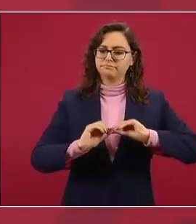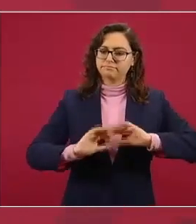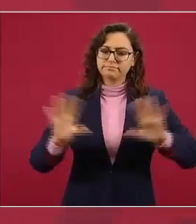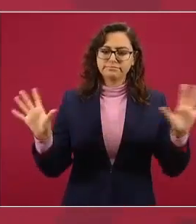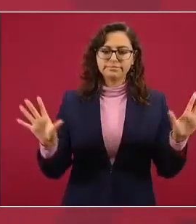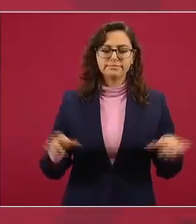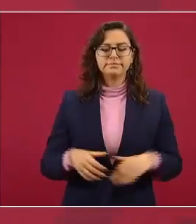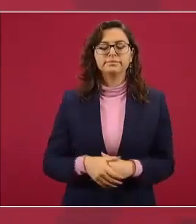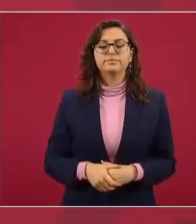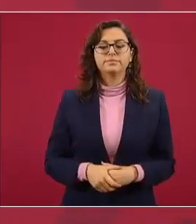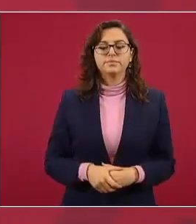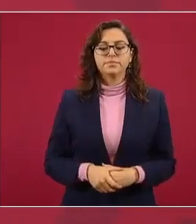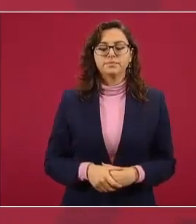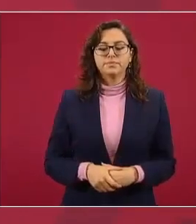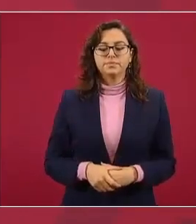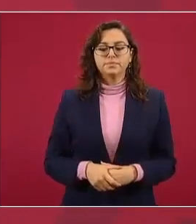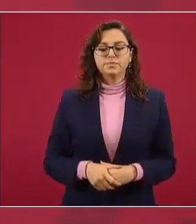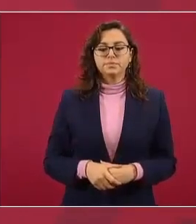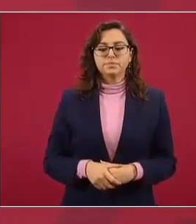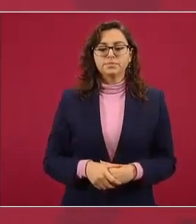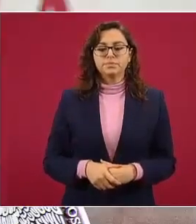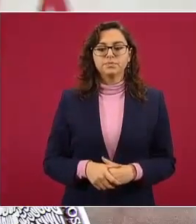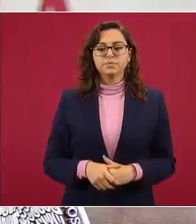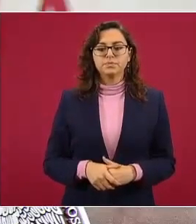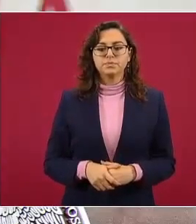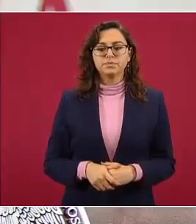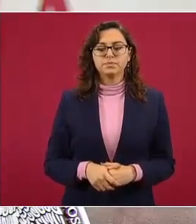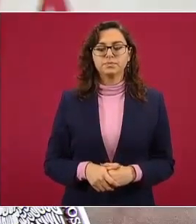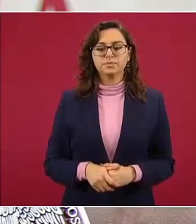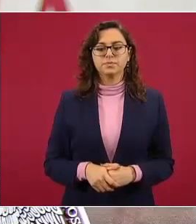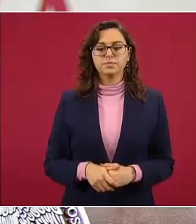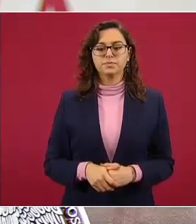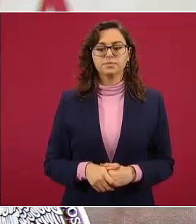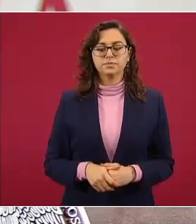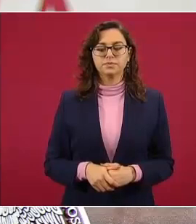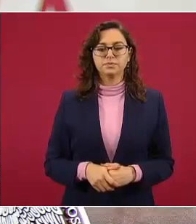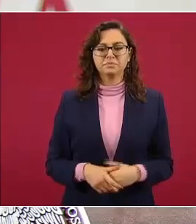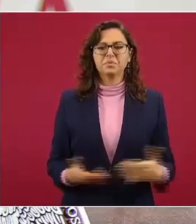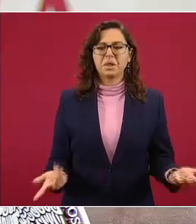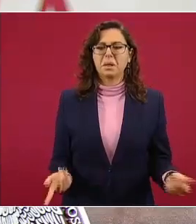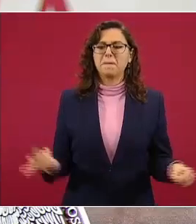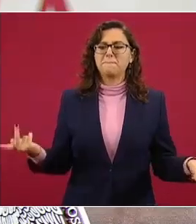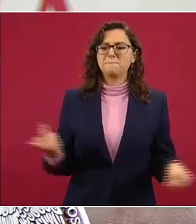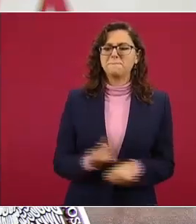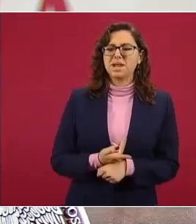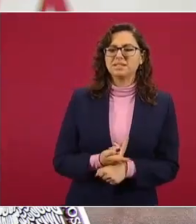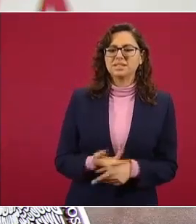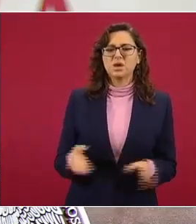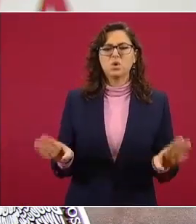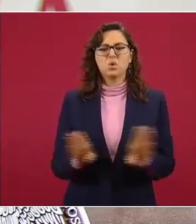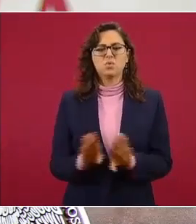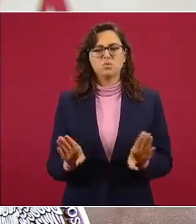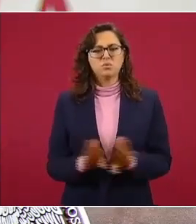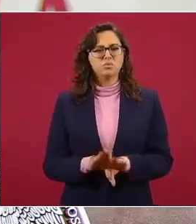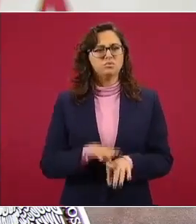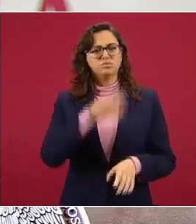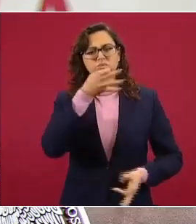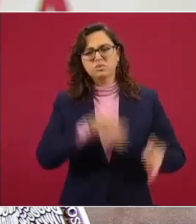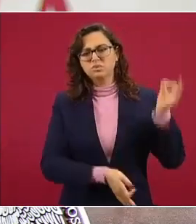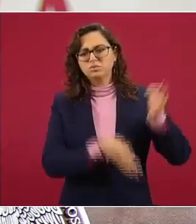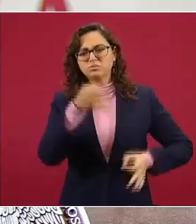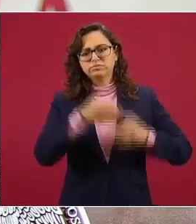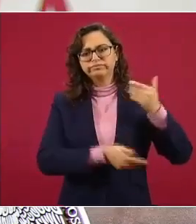qué fue lo que sucedió, cómo está el proceso,